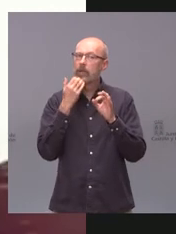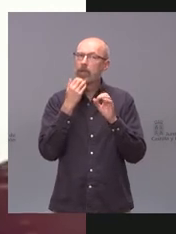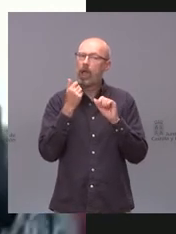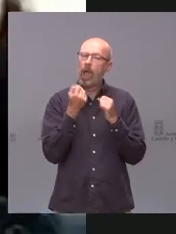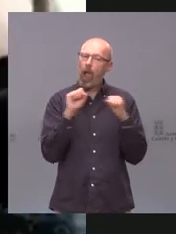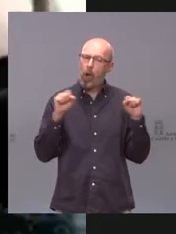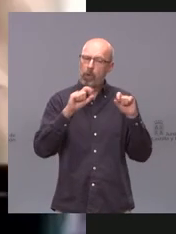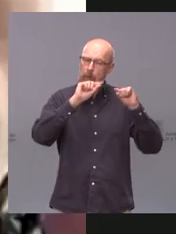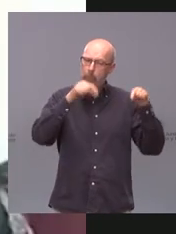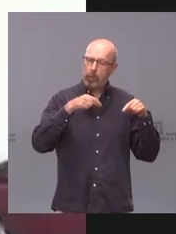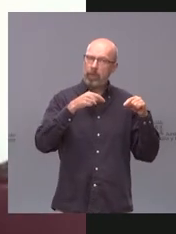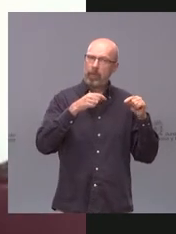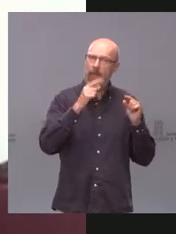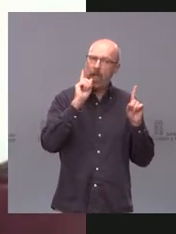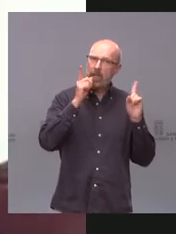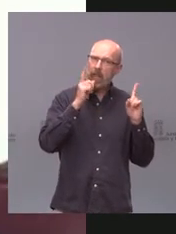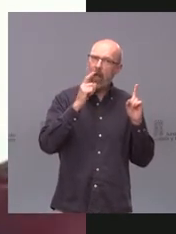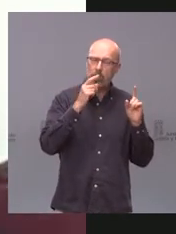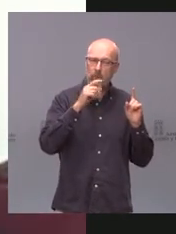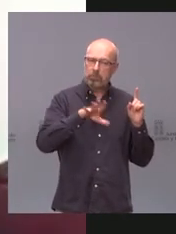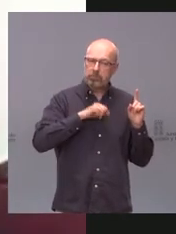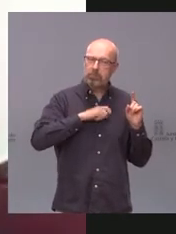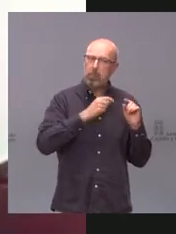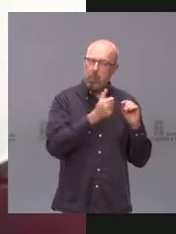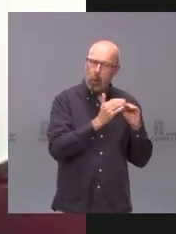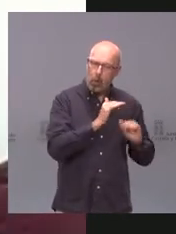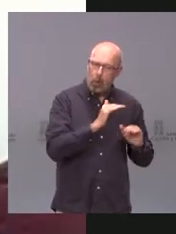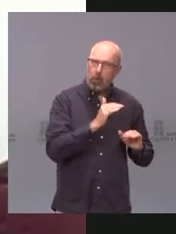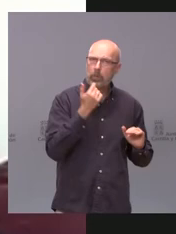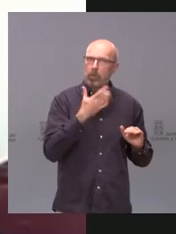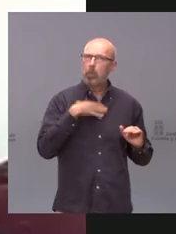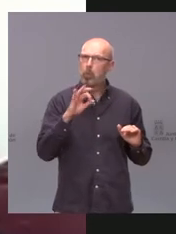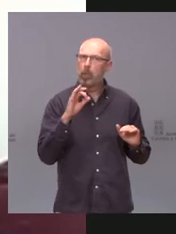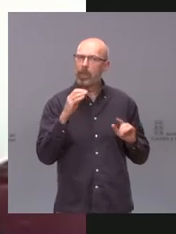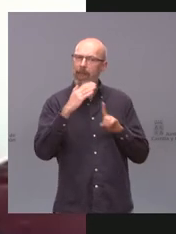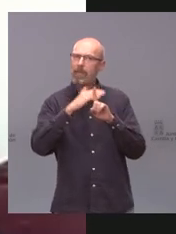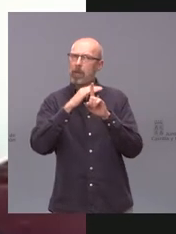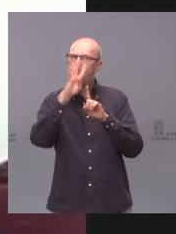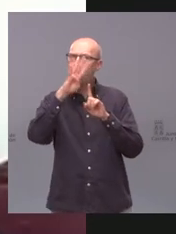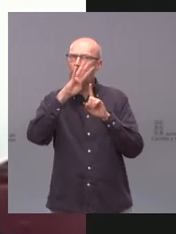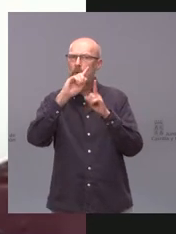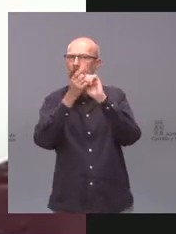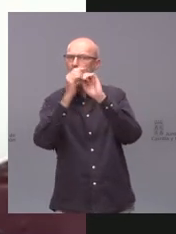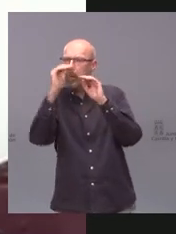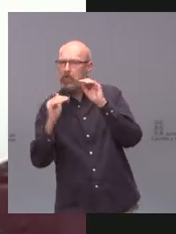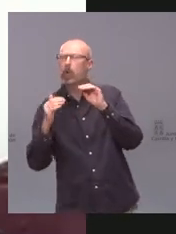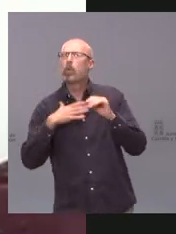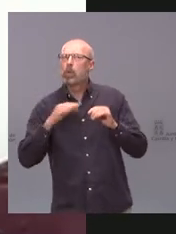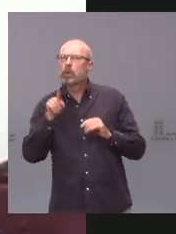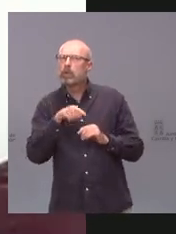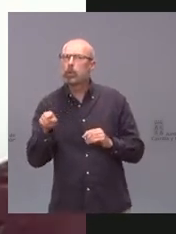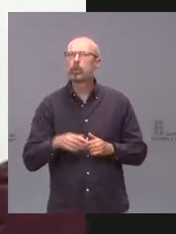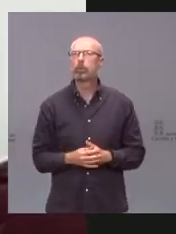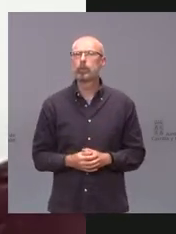provincia de Ávila si se ha planteado la posibilidad de incluso de bajar el nivel de alerta en esta provincia muchas